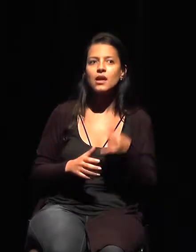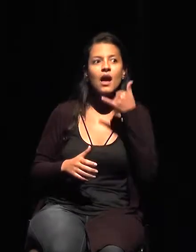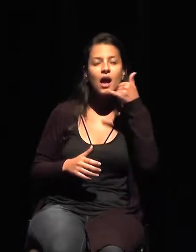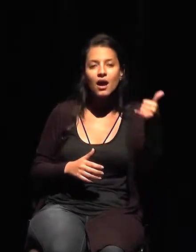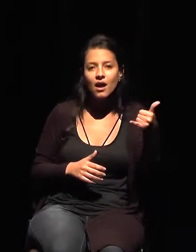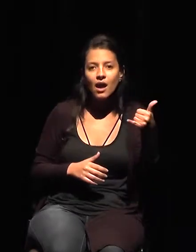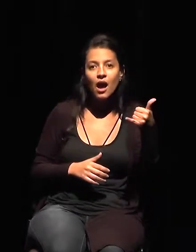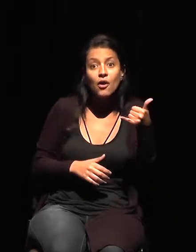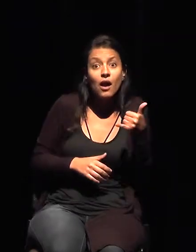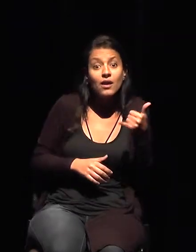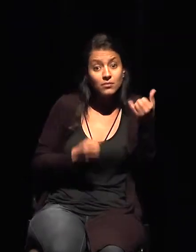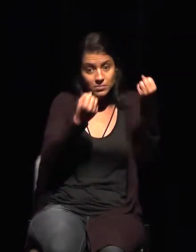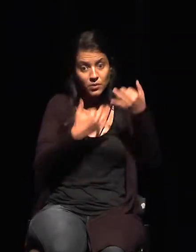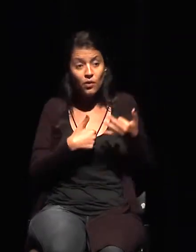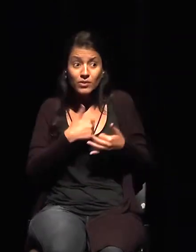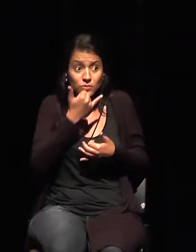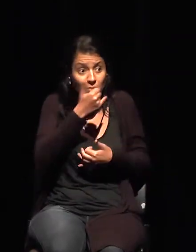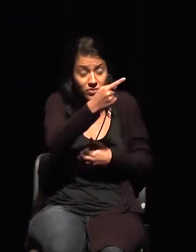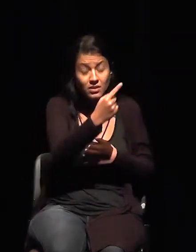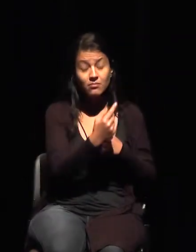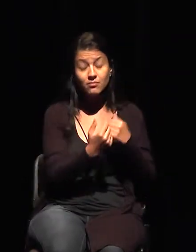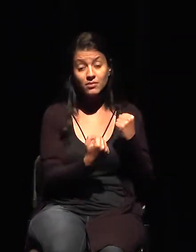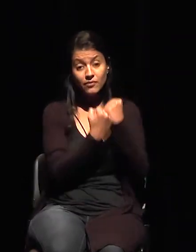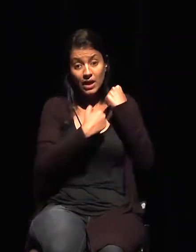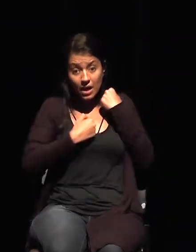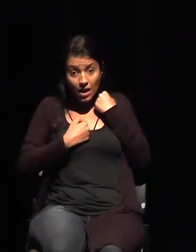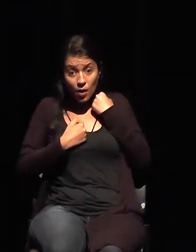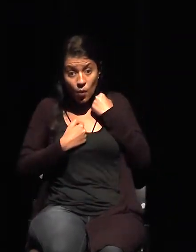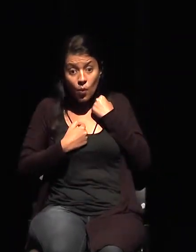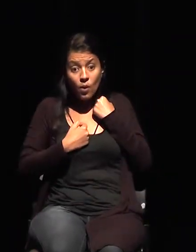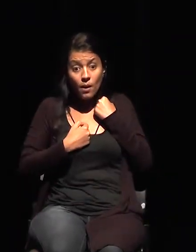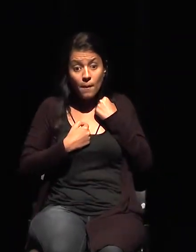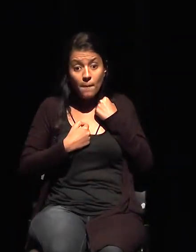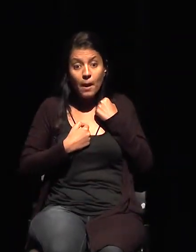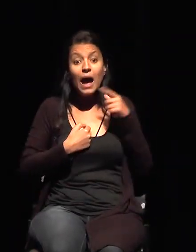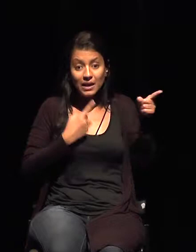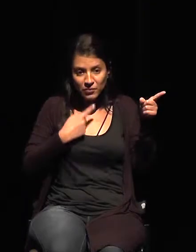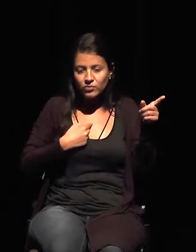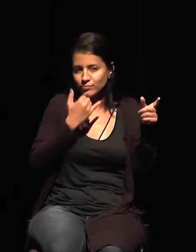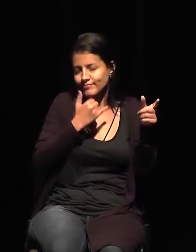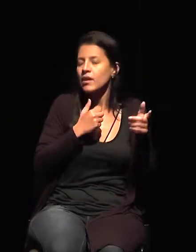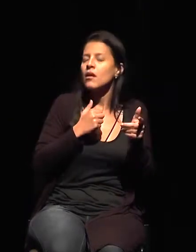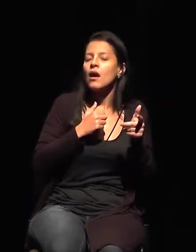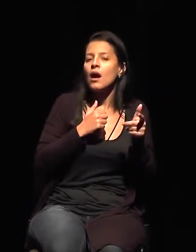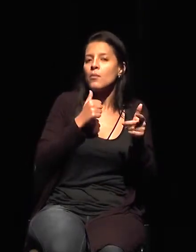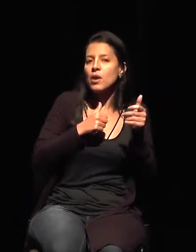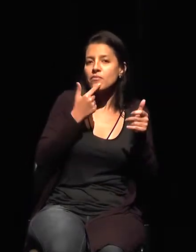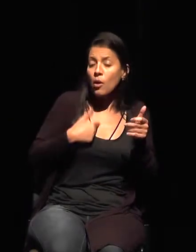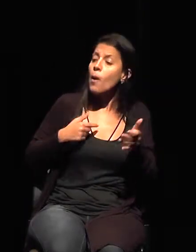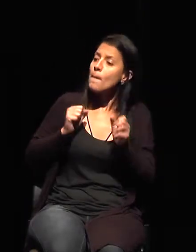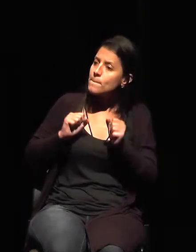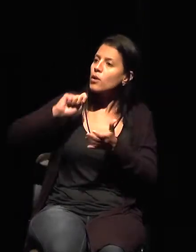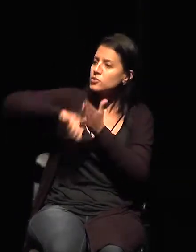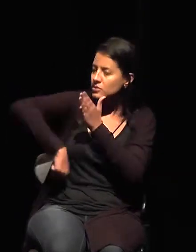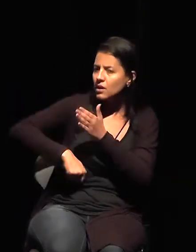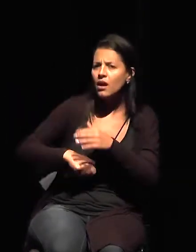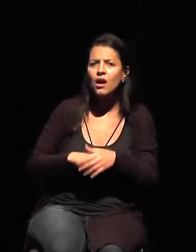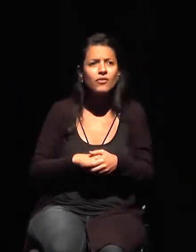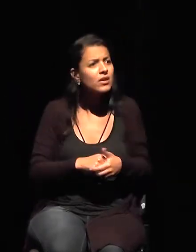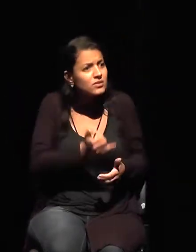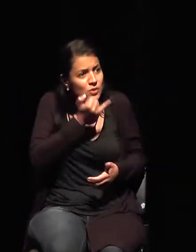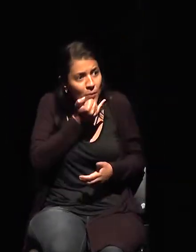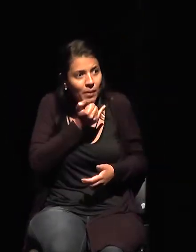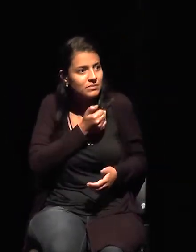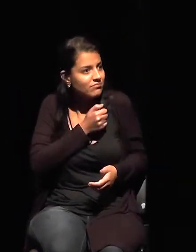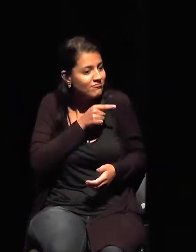Y entonces me dice una frase, que quien debe 798 no debe nada, porque no lo va a pagar. Pero